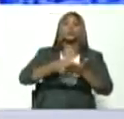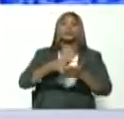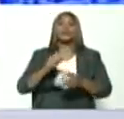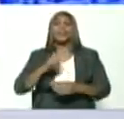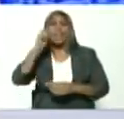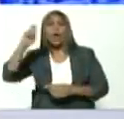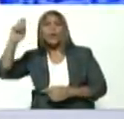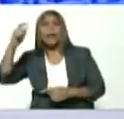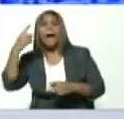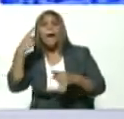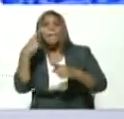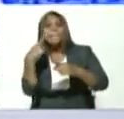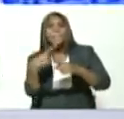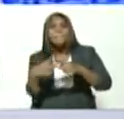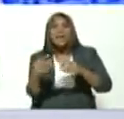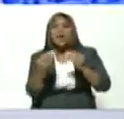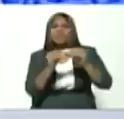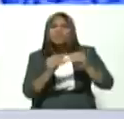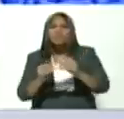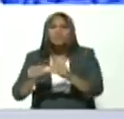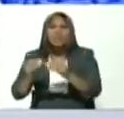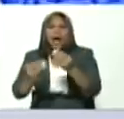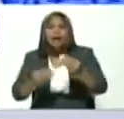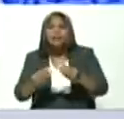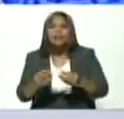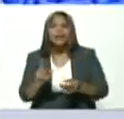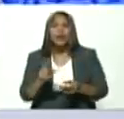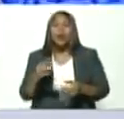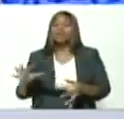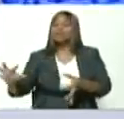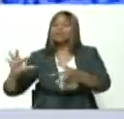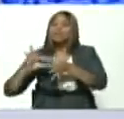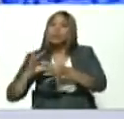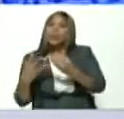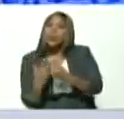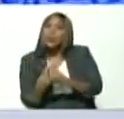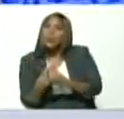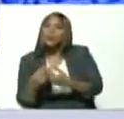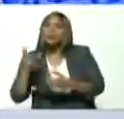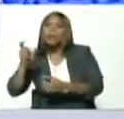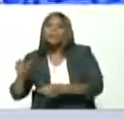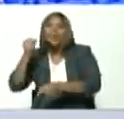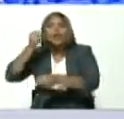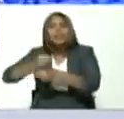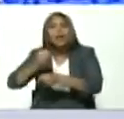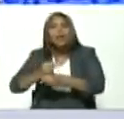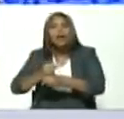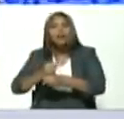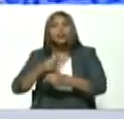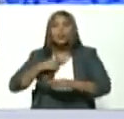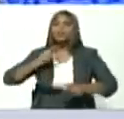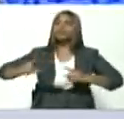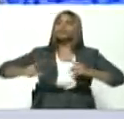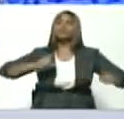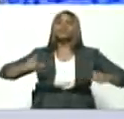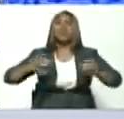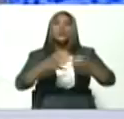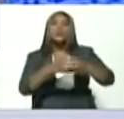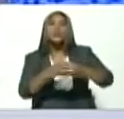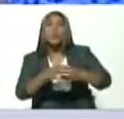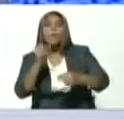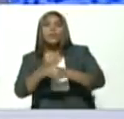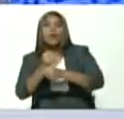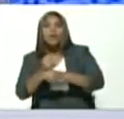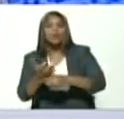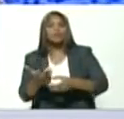pero no son capaces de tener a un obrero amigo no son capaces de dirigir un sindicato no tienen en el país